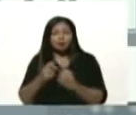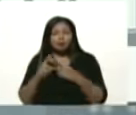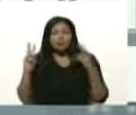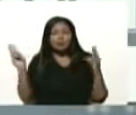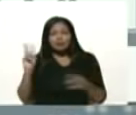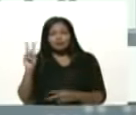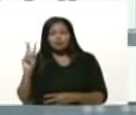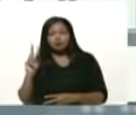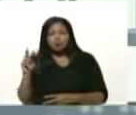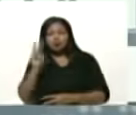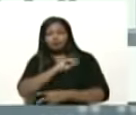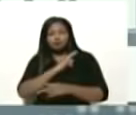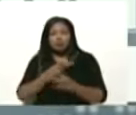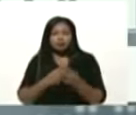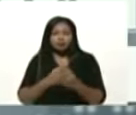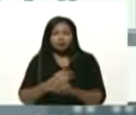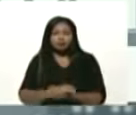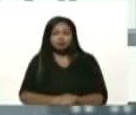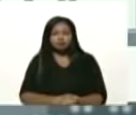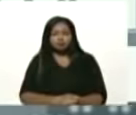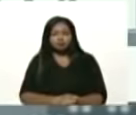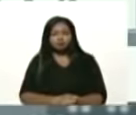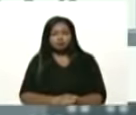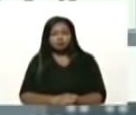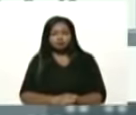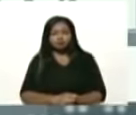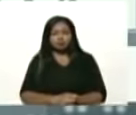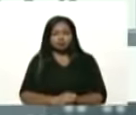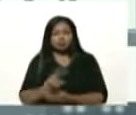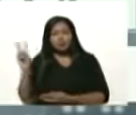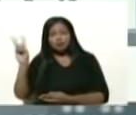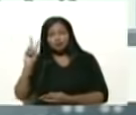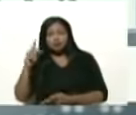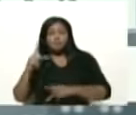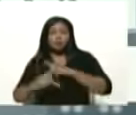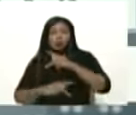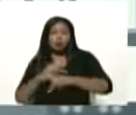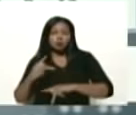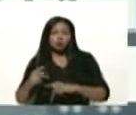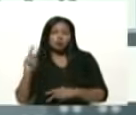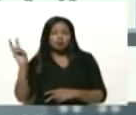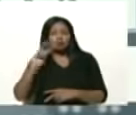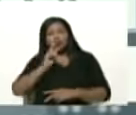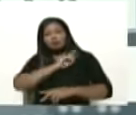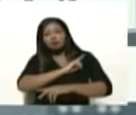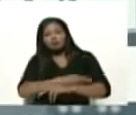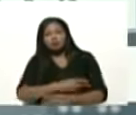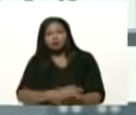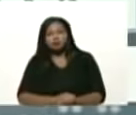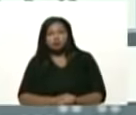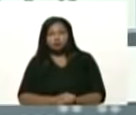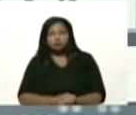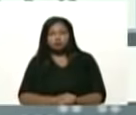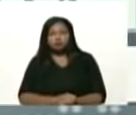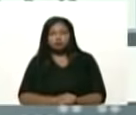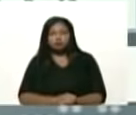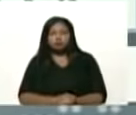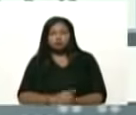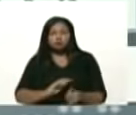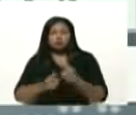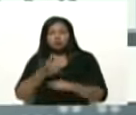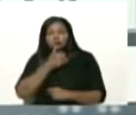Venezuela potencia, la Venezuela productiva, la Venezuela potencia, pasar de la Venezuela de la